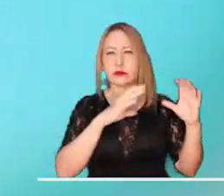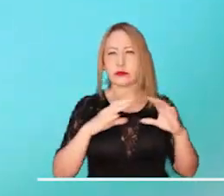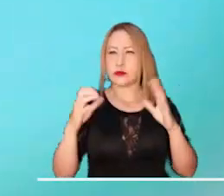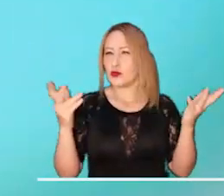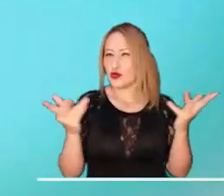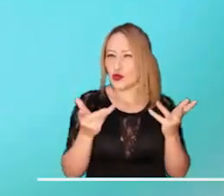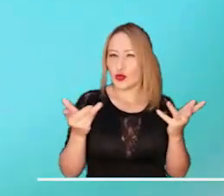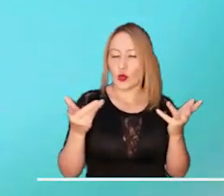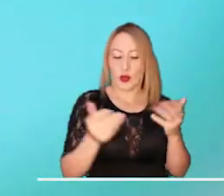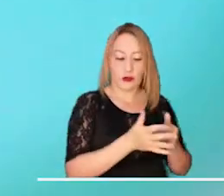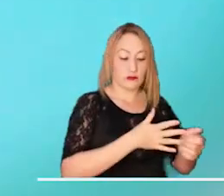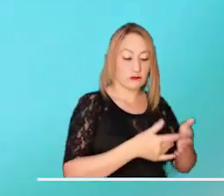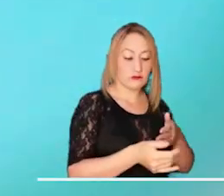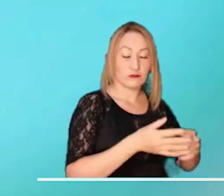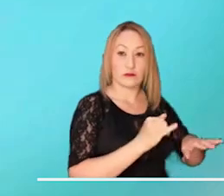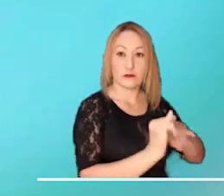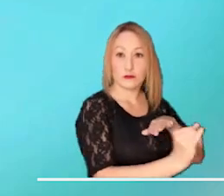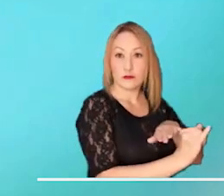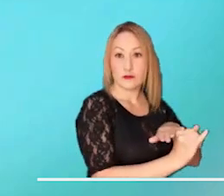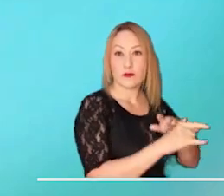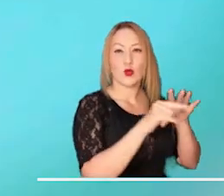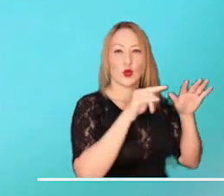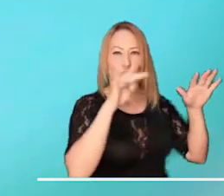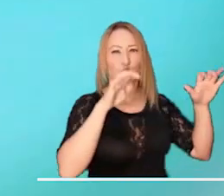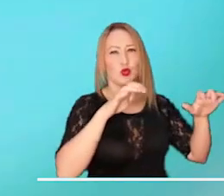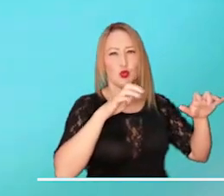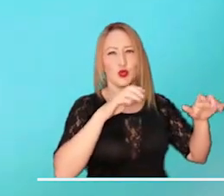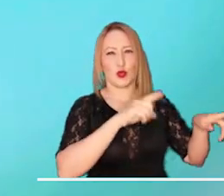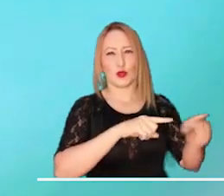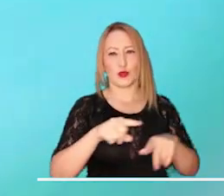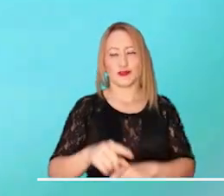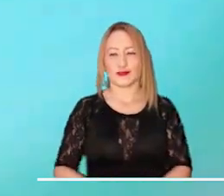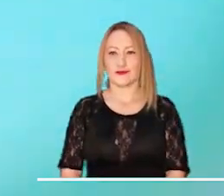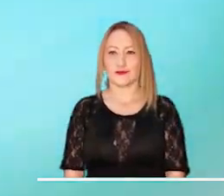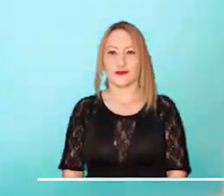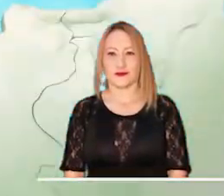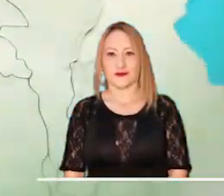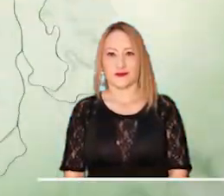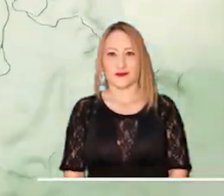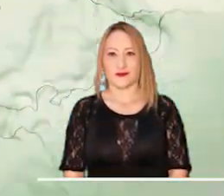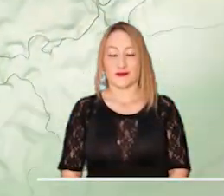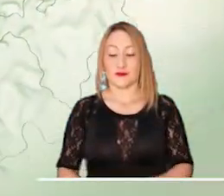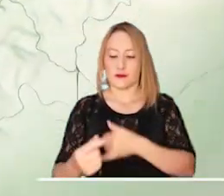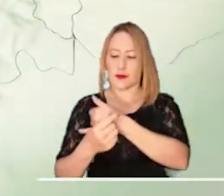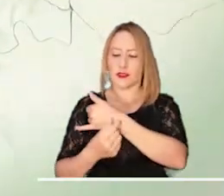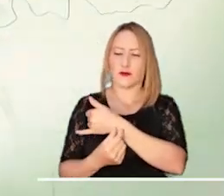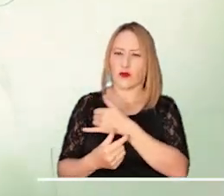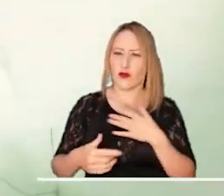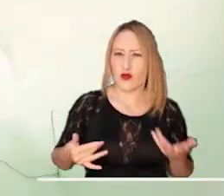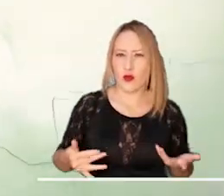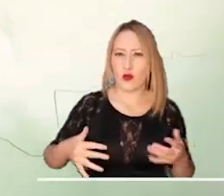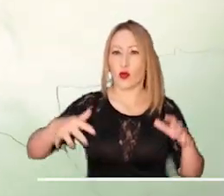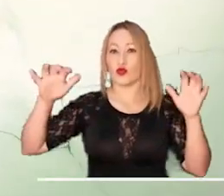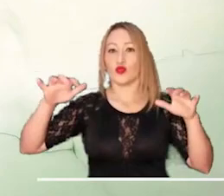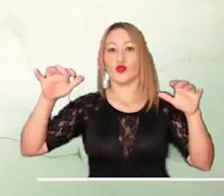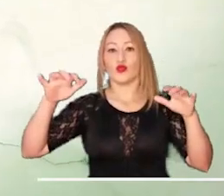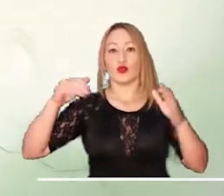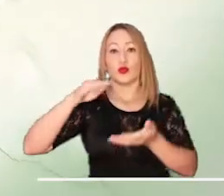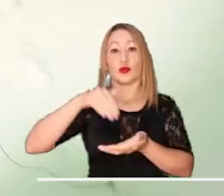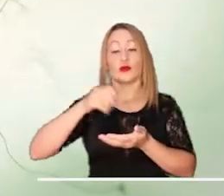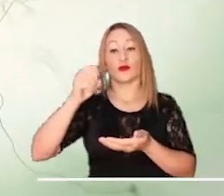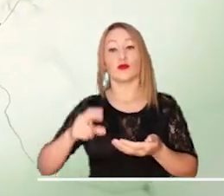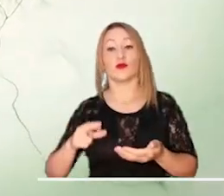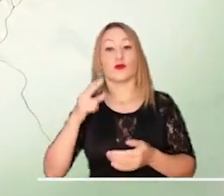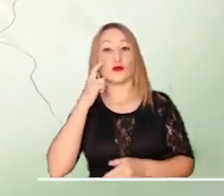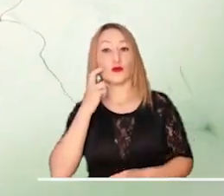Continúa el tránsito de nubes en el archipiélago, por lo que no se descartan algunas lluvias ligeras en la isla de San Andrés. El